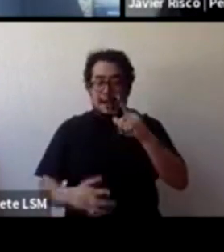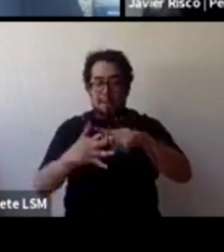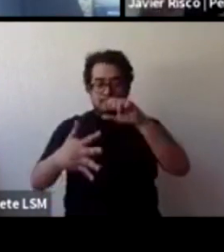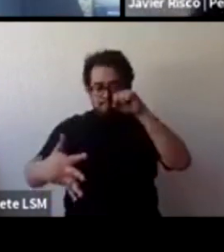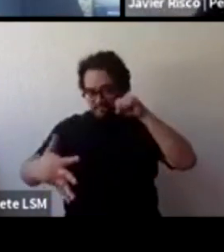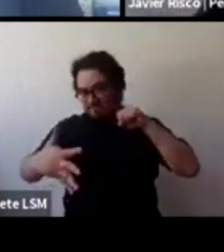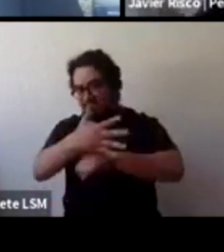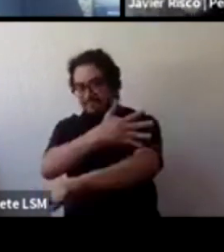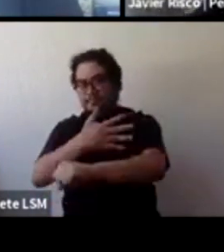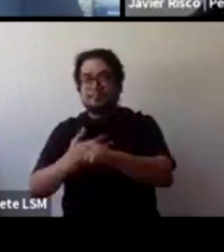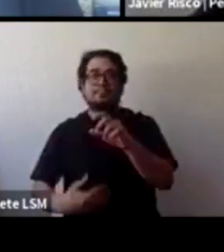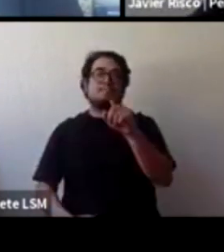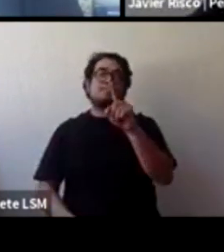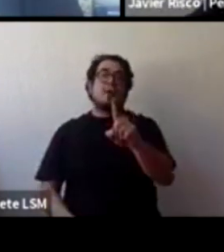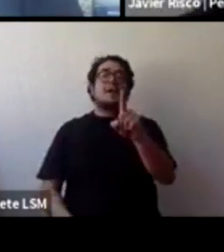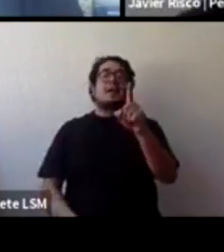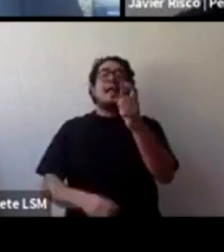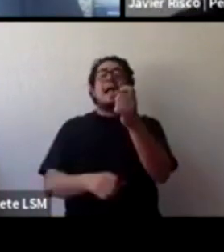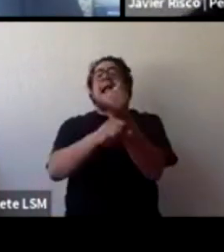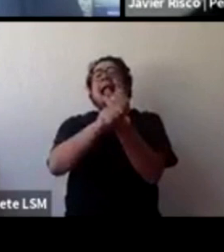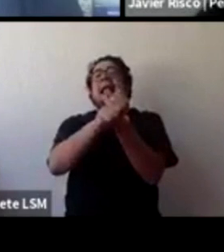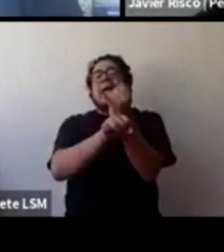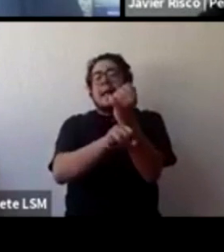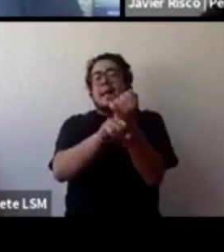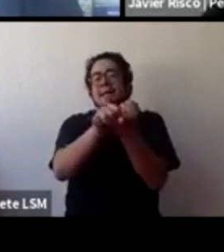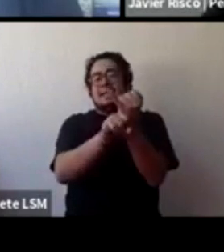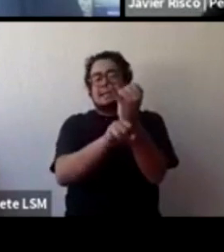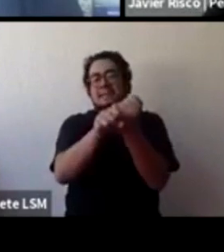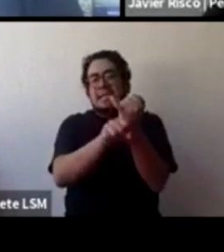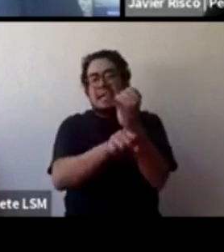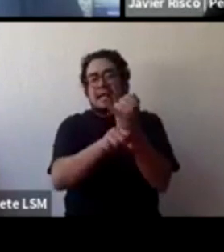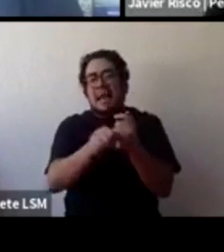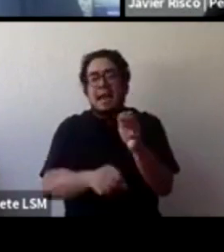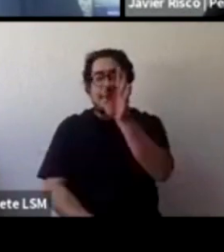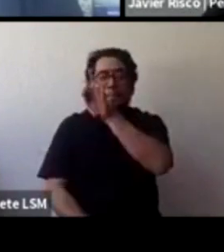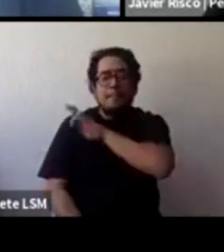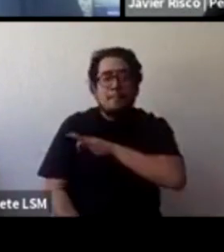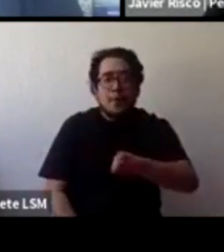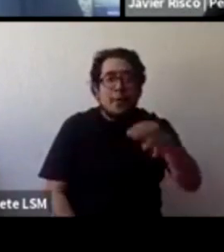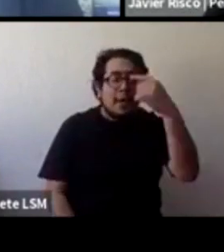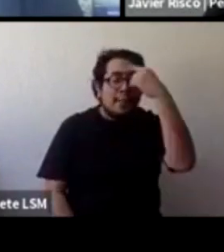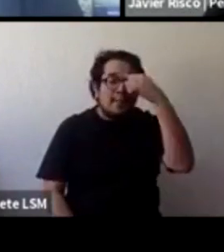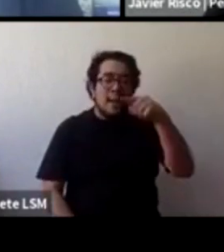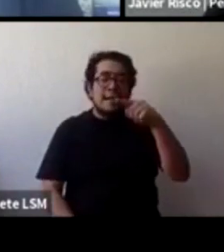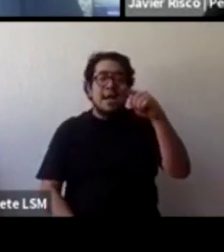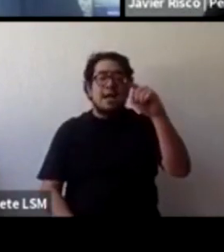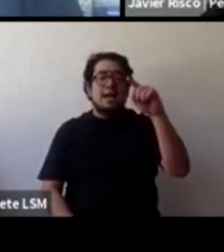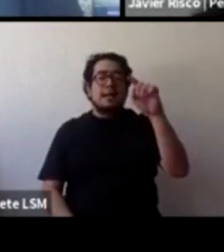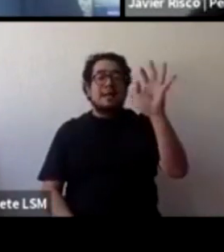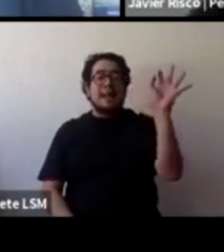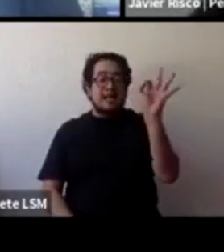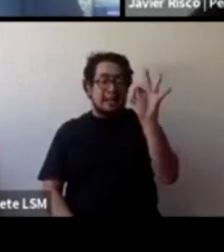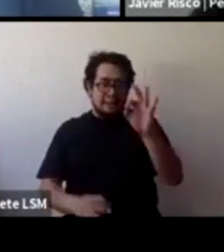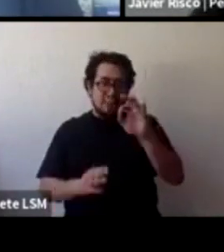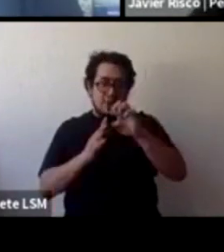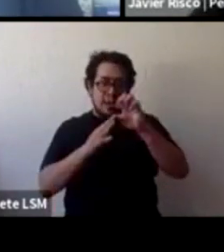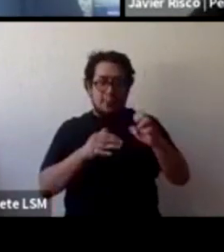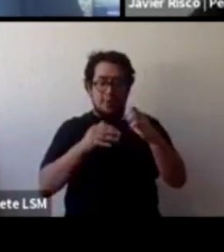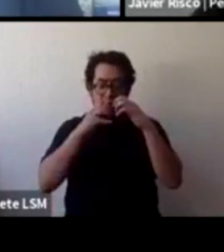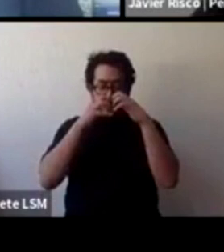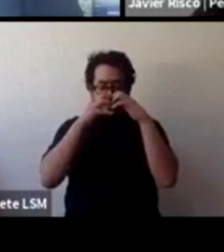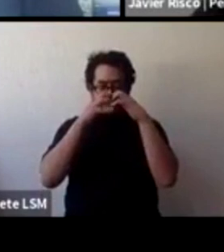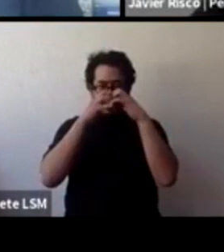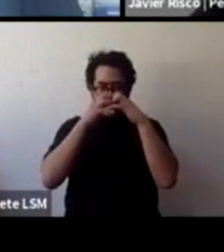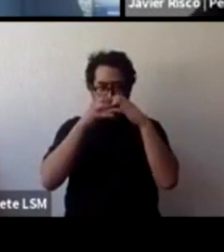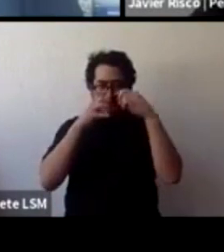sino poder investigar de dónde viene este asunto poderlo tratar en una etapa en que el cerebro todavía es muy flexible y hay posibilidad